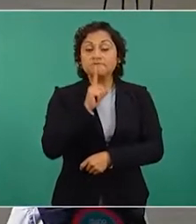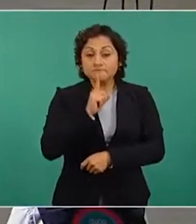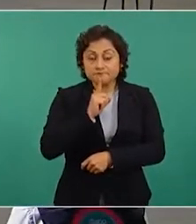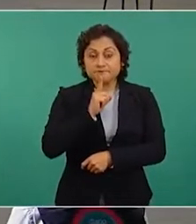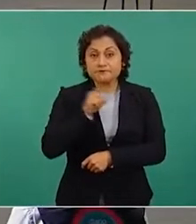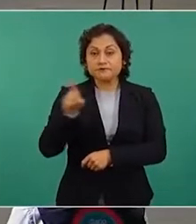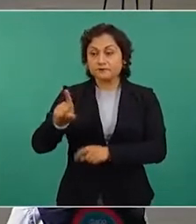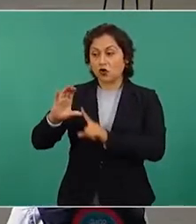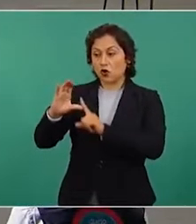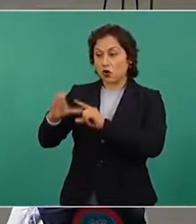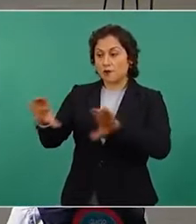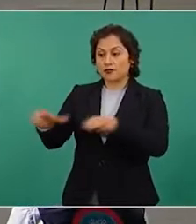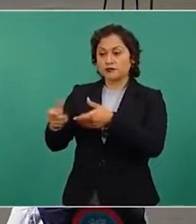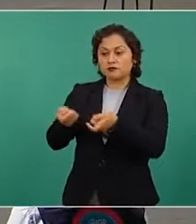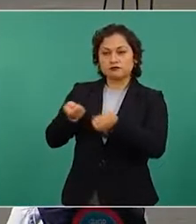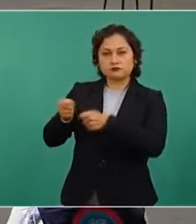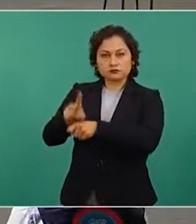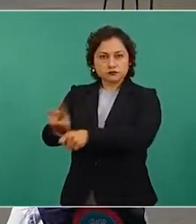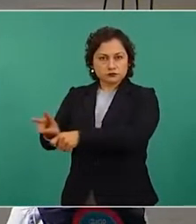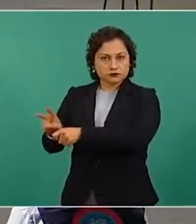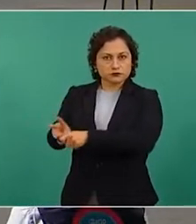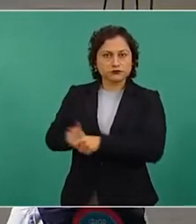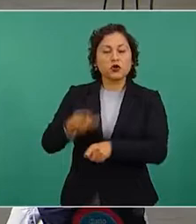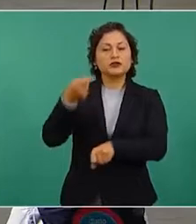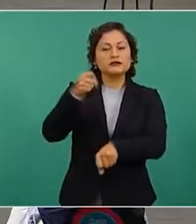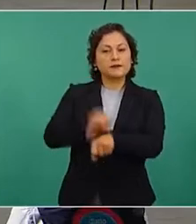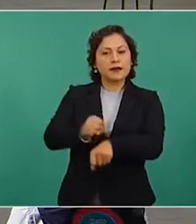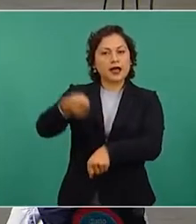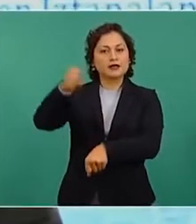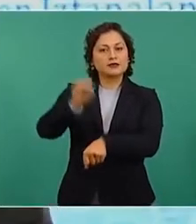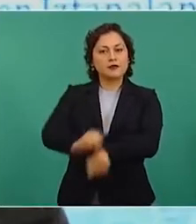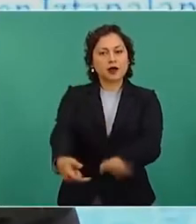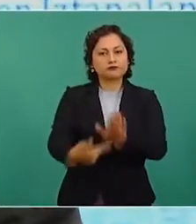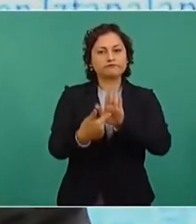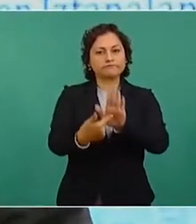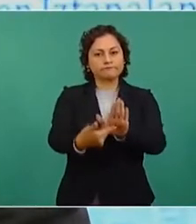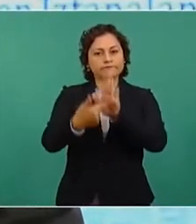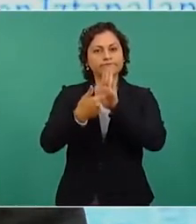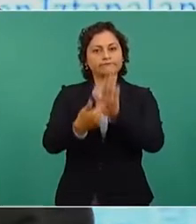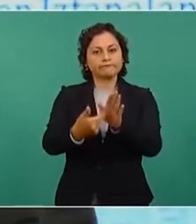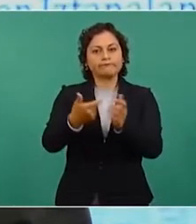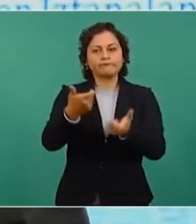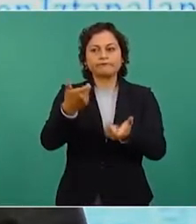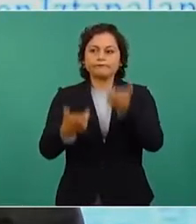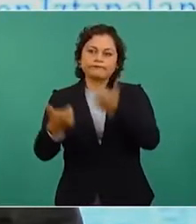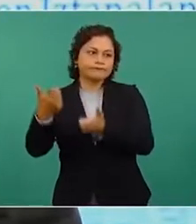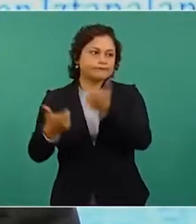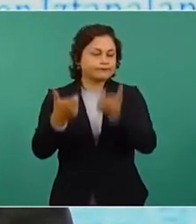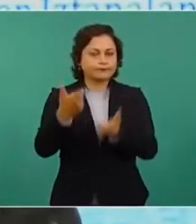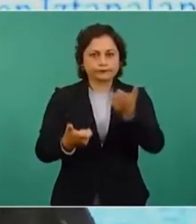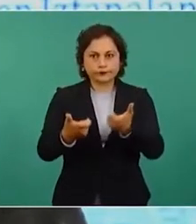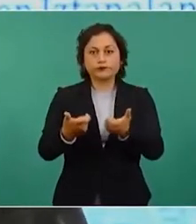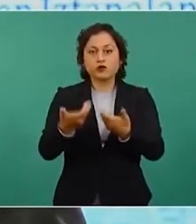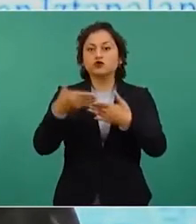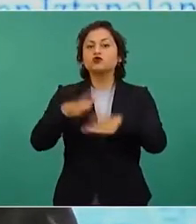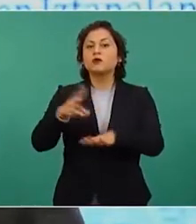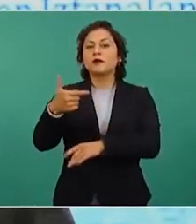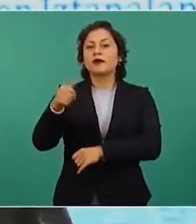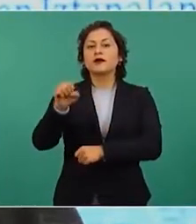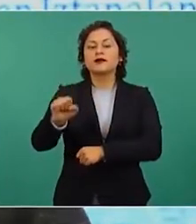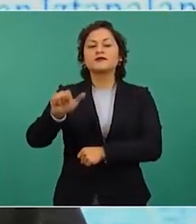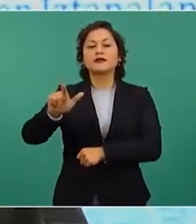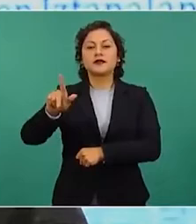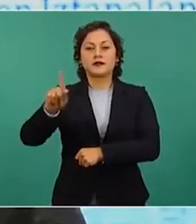Energía publica cada semana la tabla de precios máximos aplicables de gas LP a consumidores